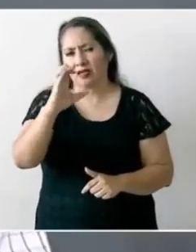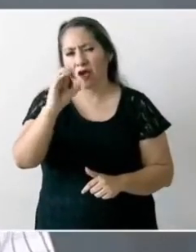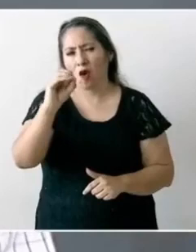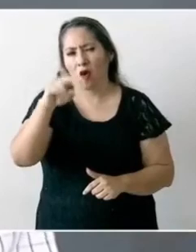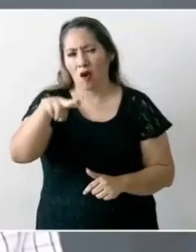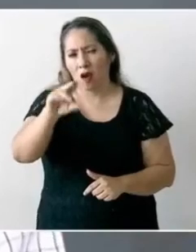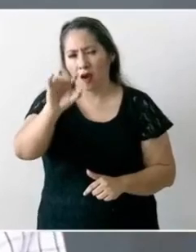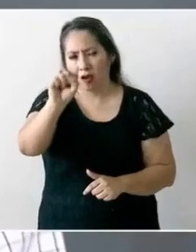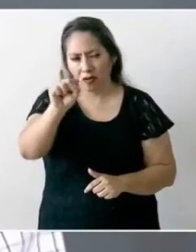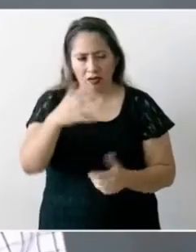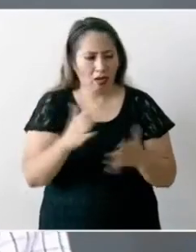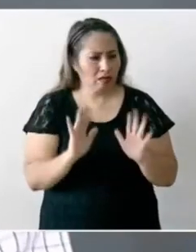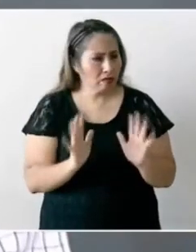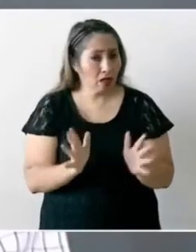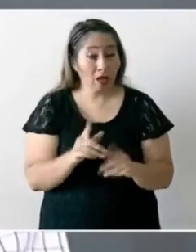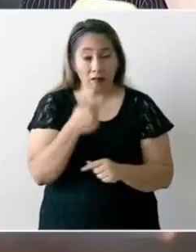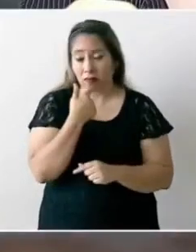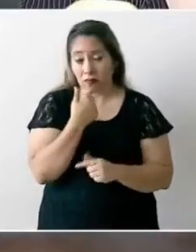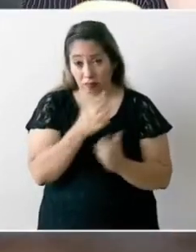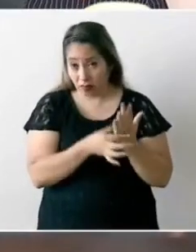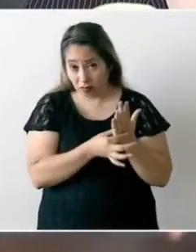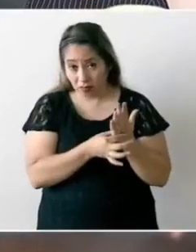entonces que les pido